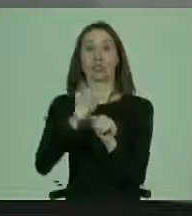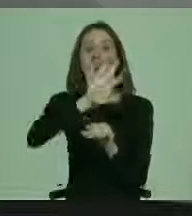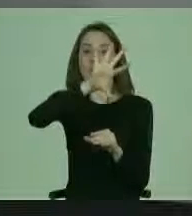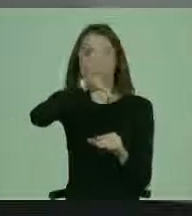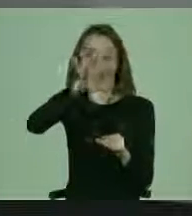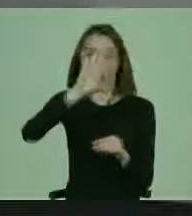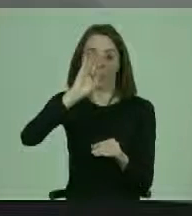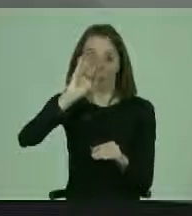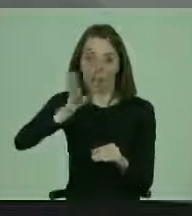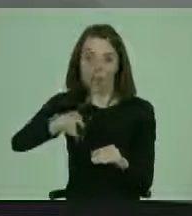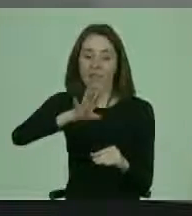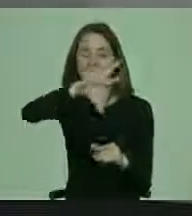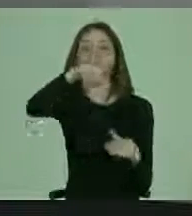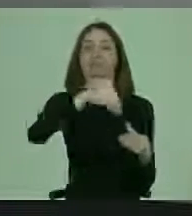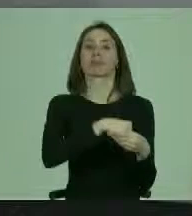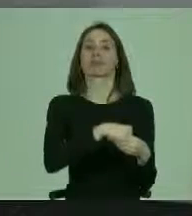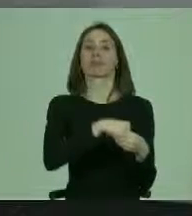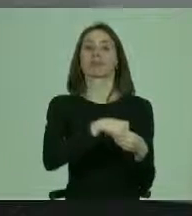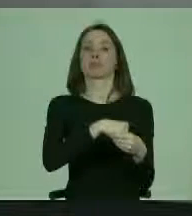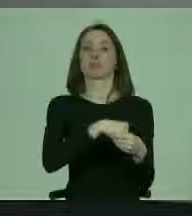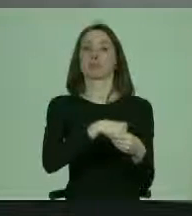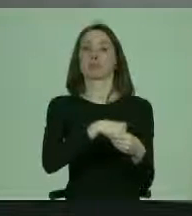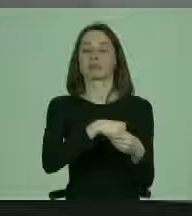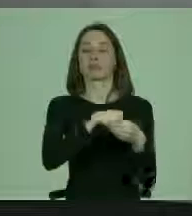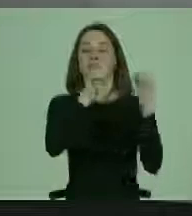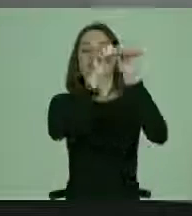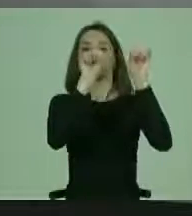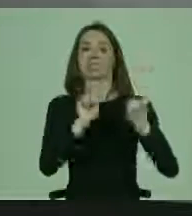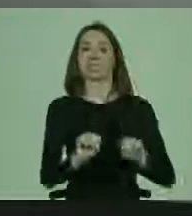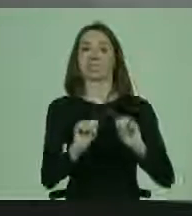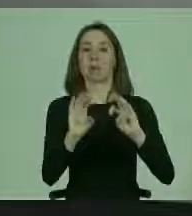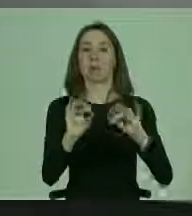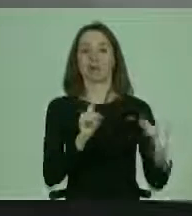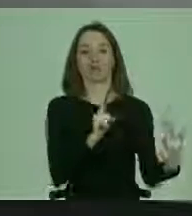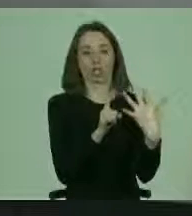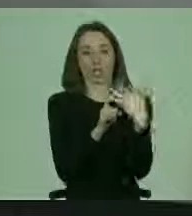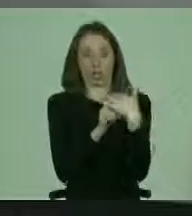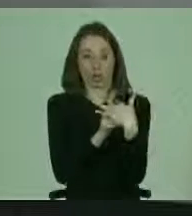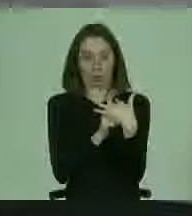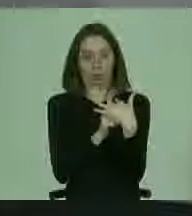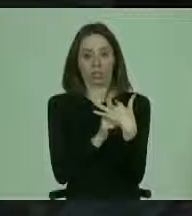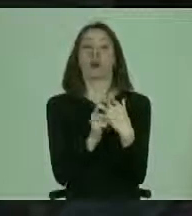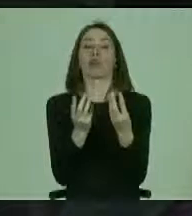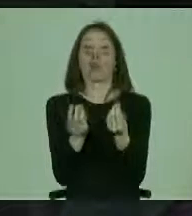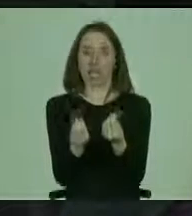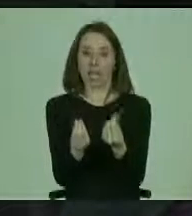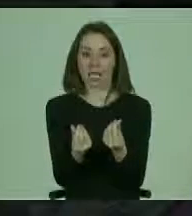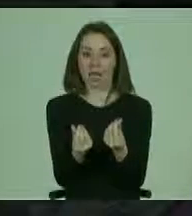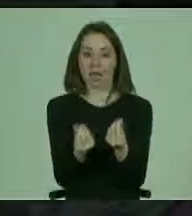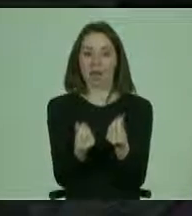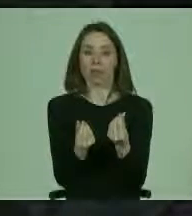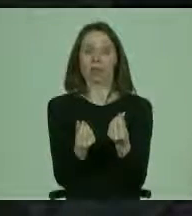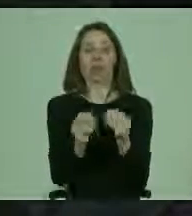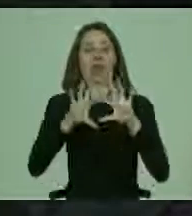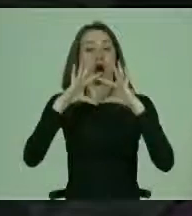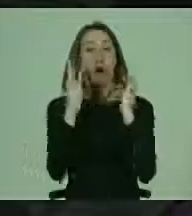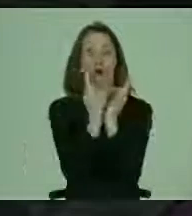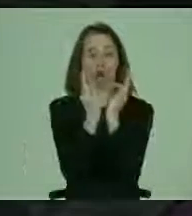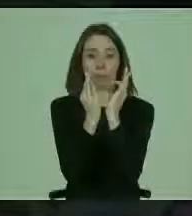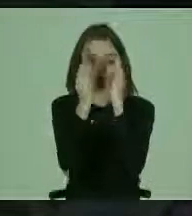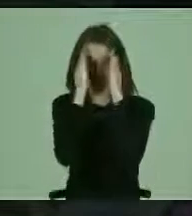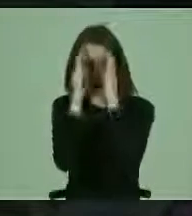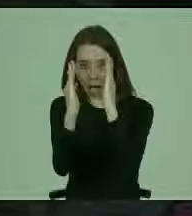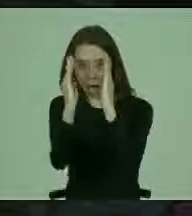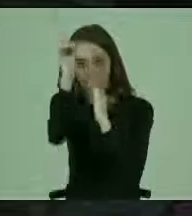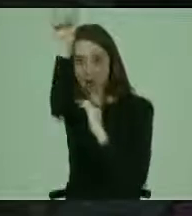a lo que implica un sistema de educación inclusiva y de calidad, que aborde íntegramente